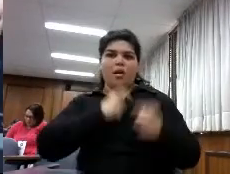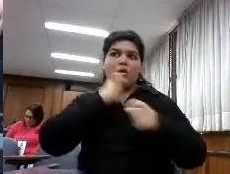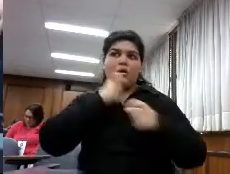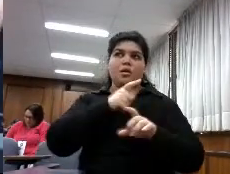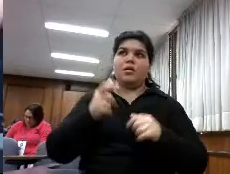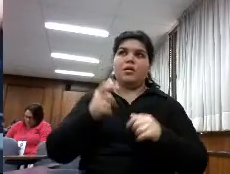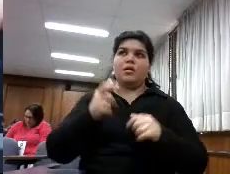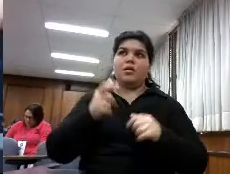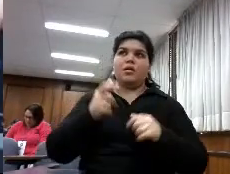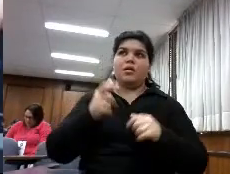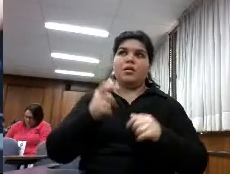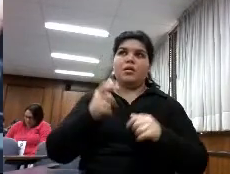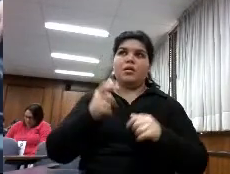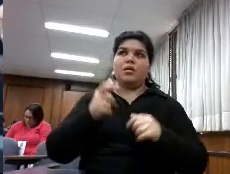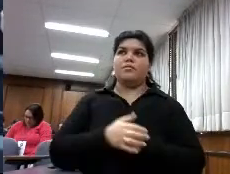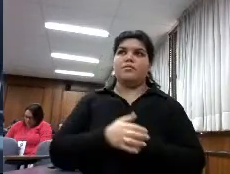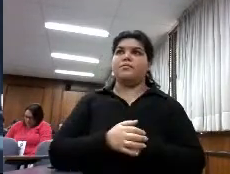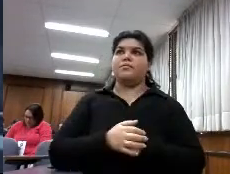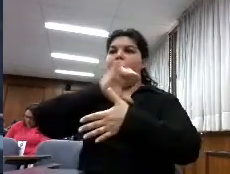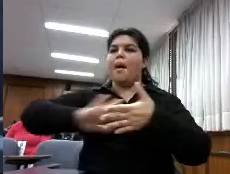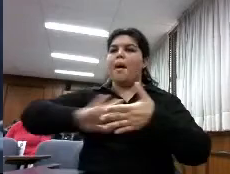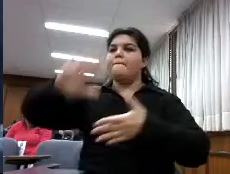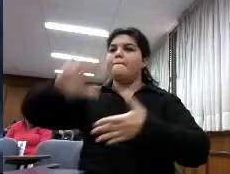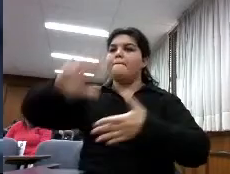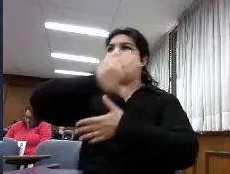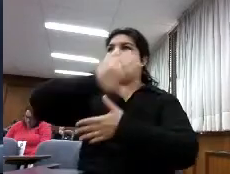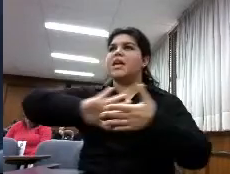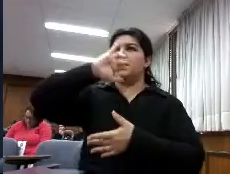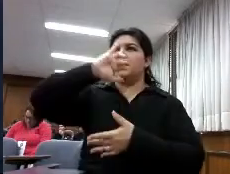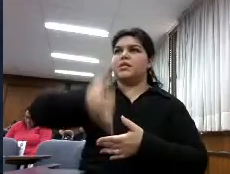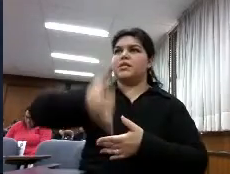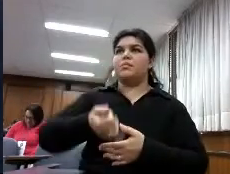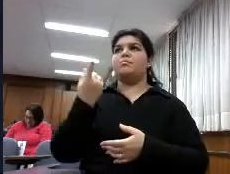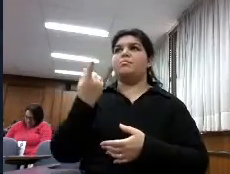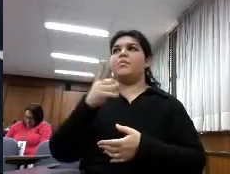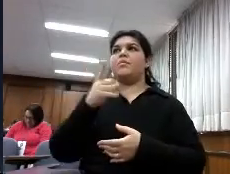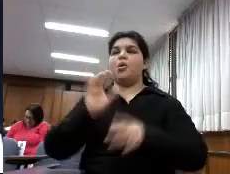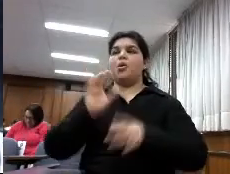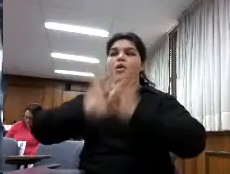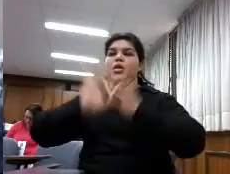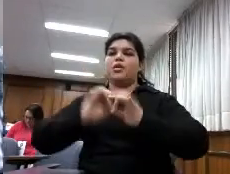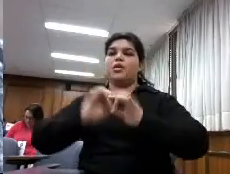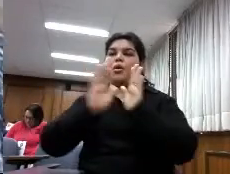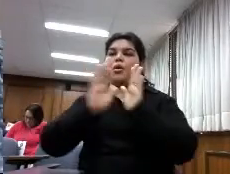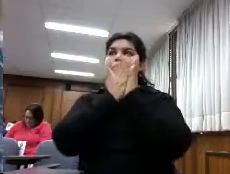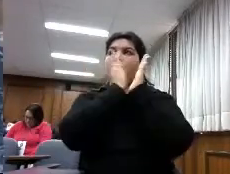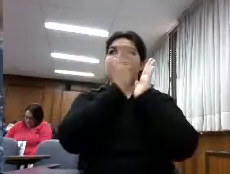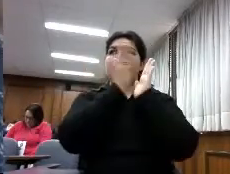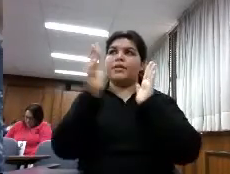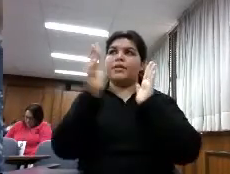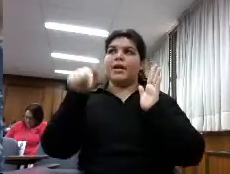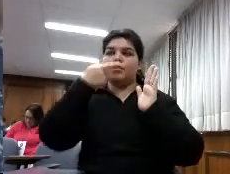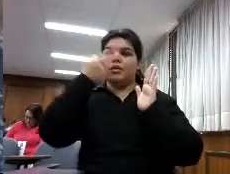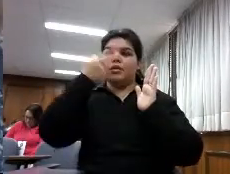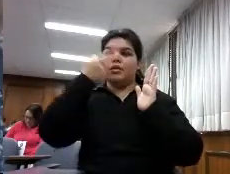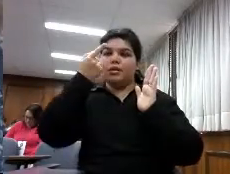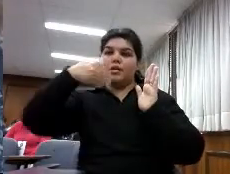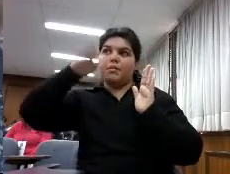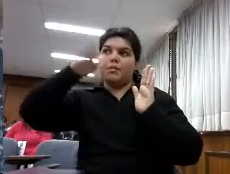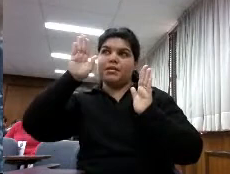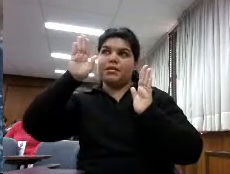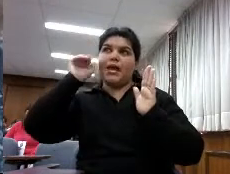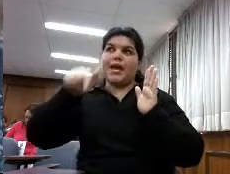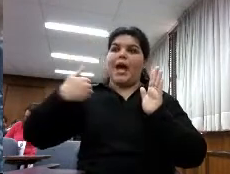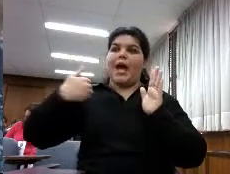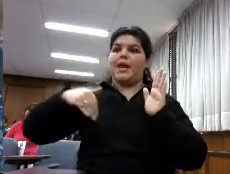que están en el resto de América pero del proyecto de bibliotecas que lo que interesaba a los participantes en este proyecto Argentina como